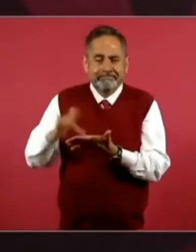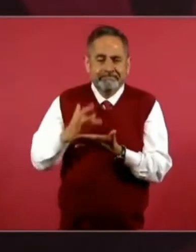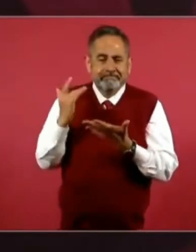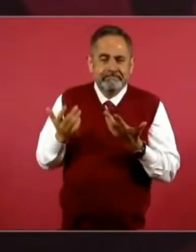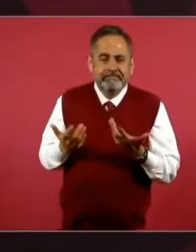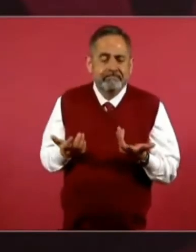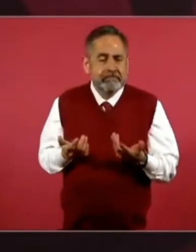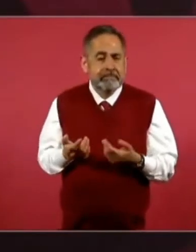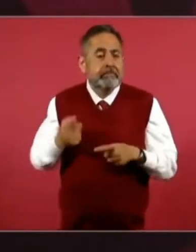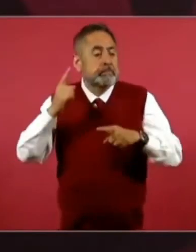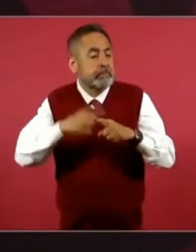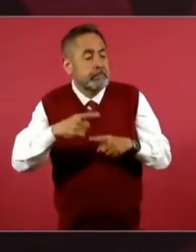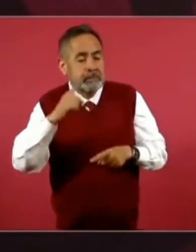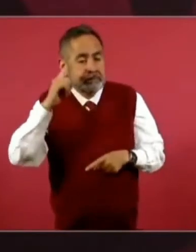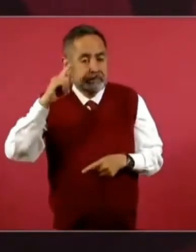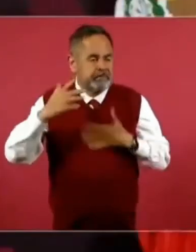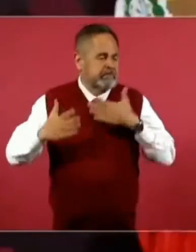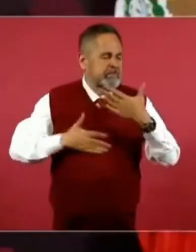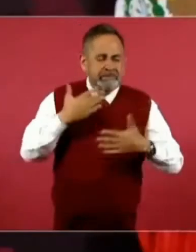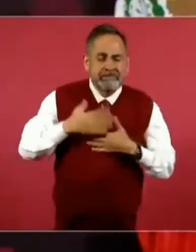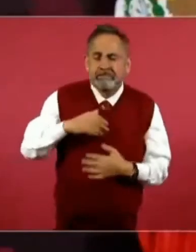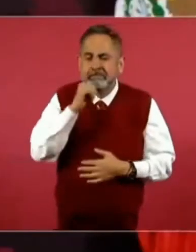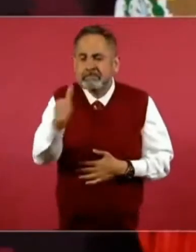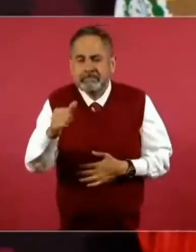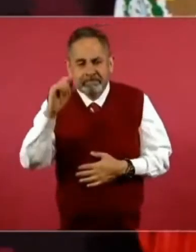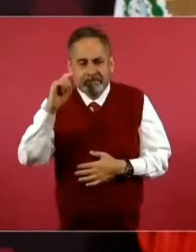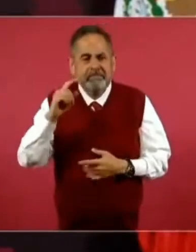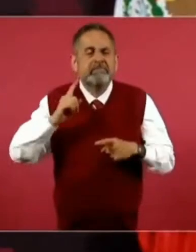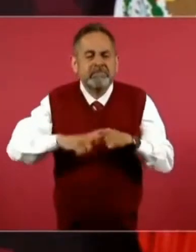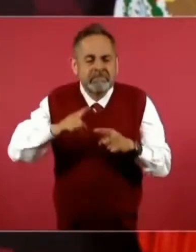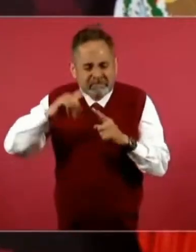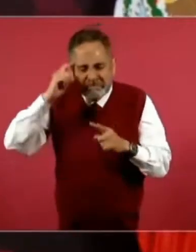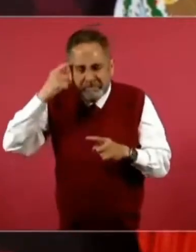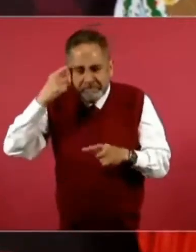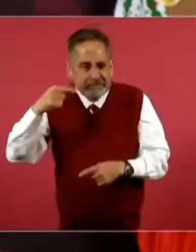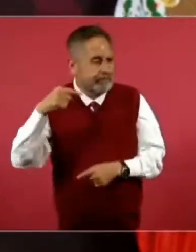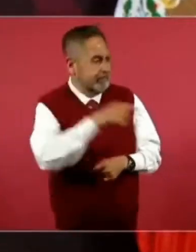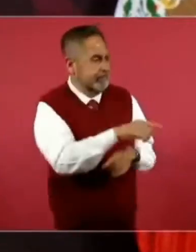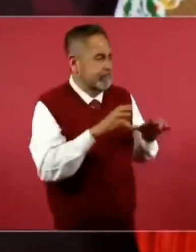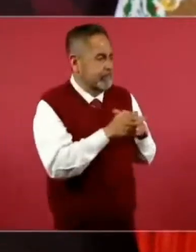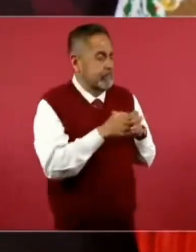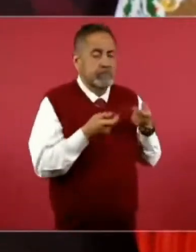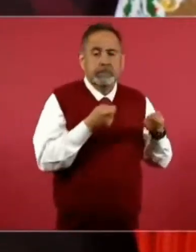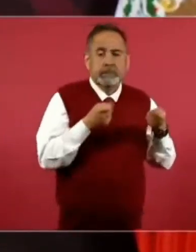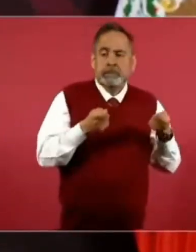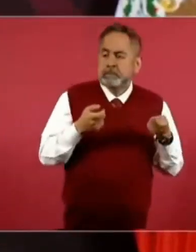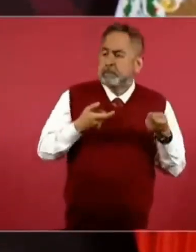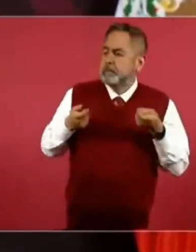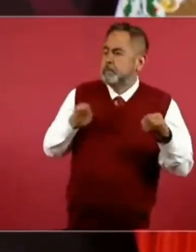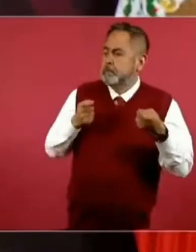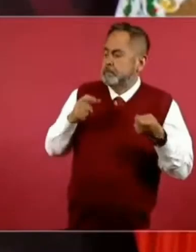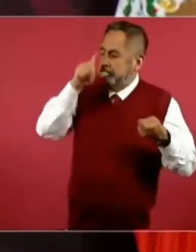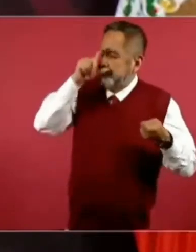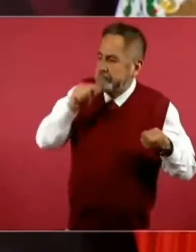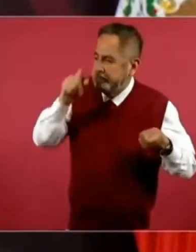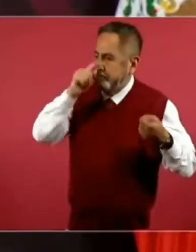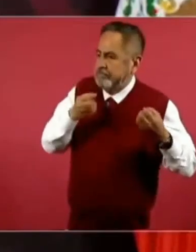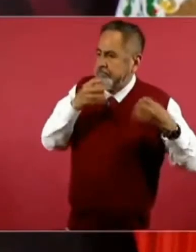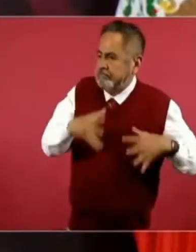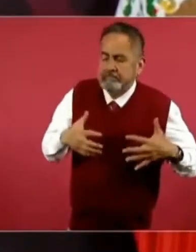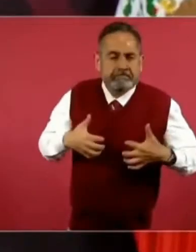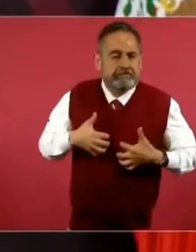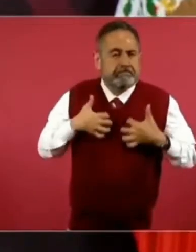pero ¿quiénes no están contentos? Los de arriba, los que se sentían los dueños de México,